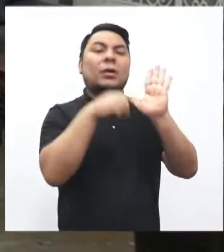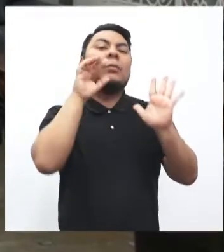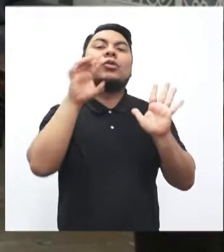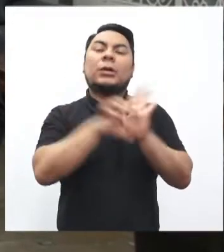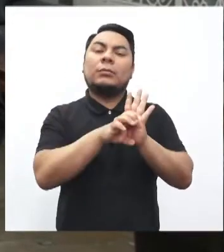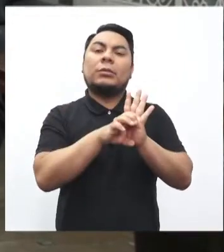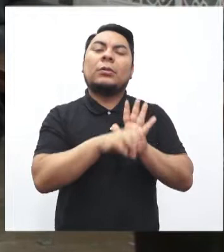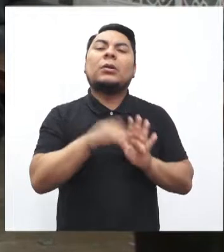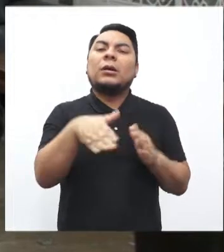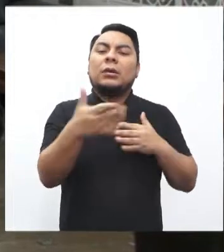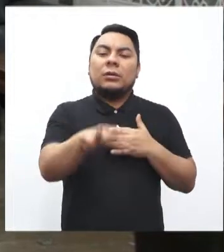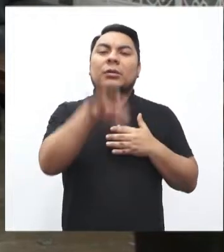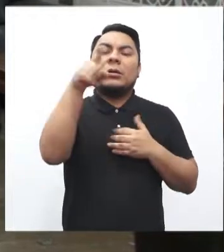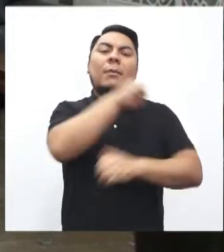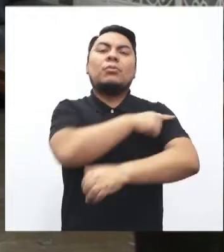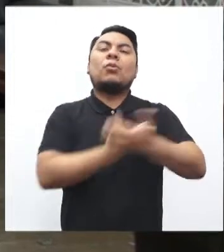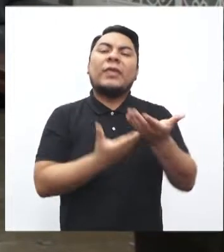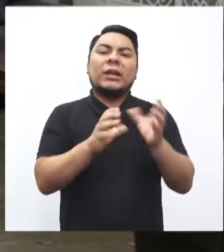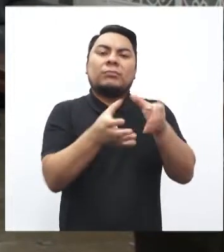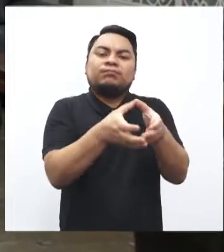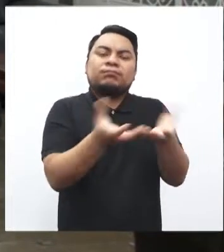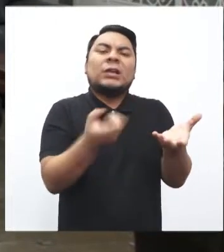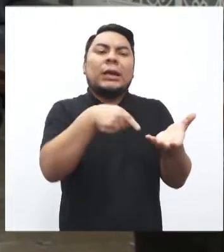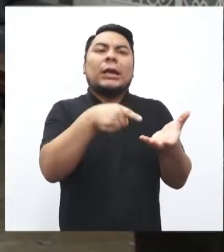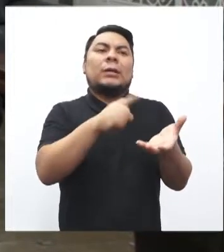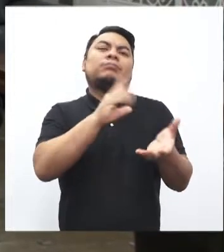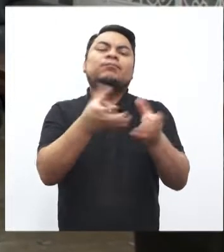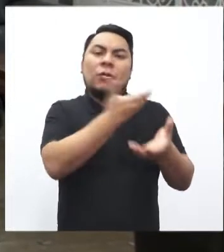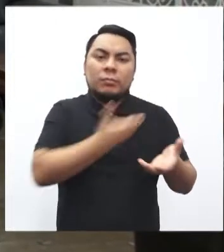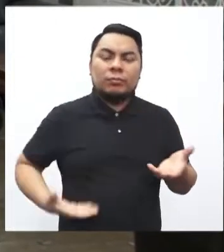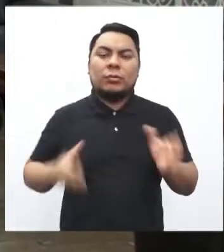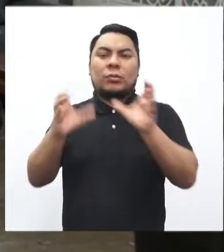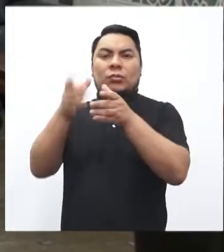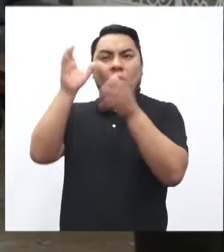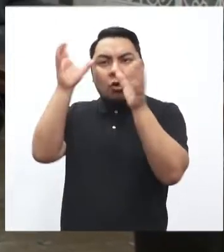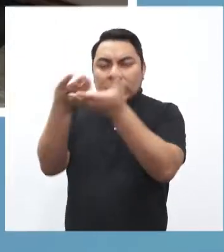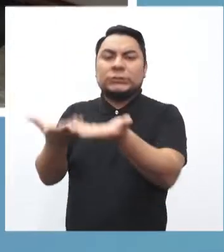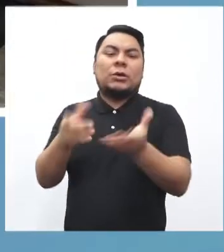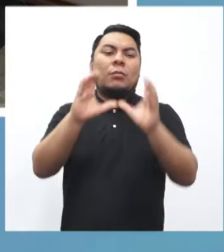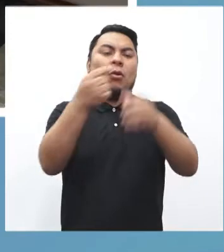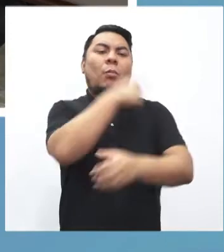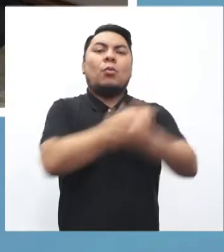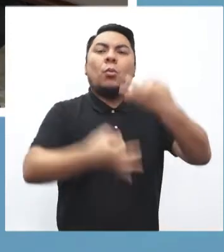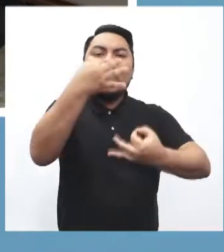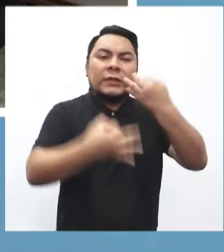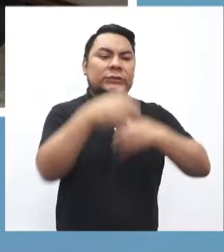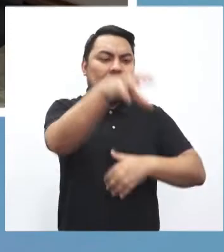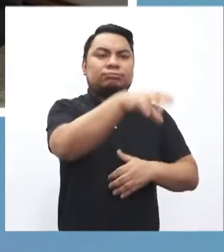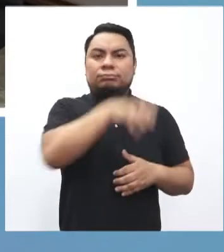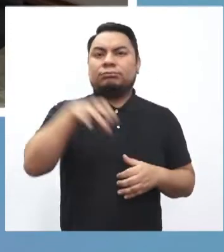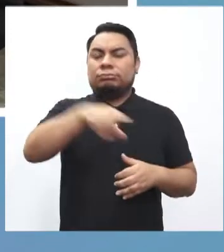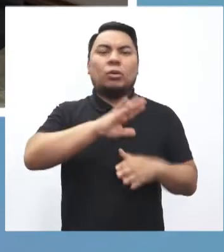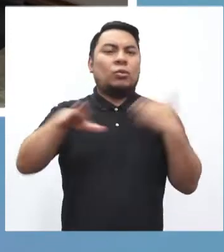ejemplo, se encuentran los poderes del Estado como el Poder Ejecutivo, Poder Legislativo, Poder Judicial. Del mismo modo,